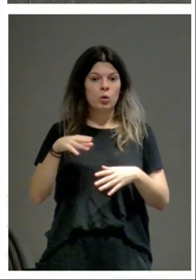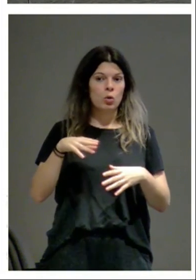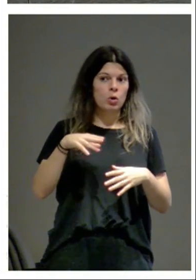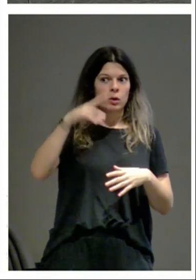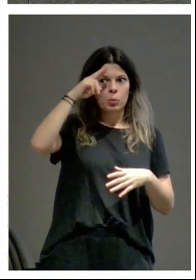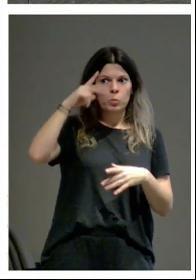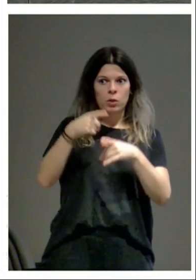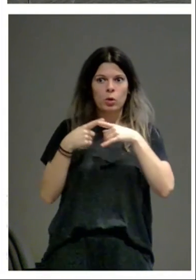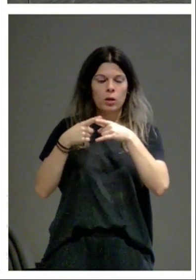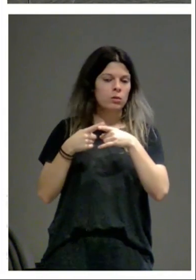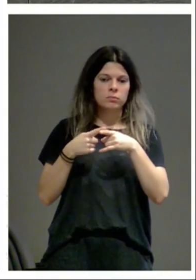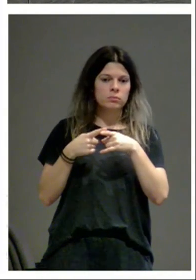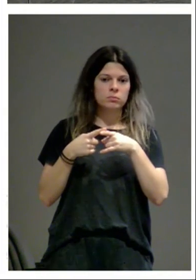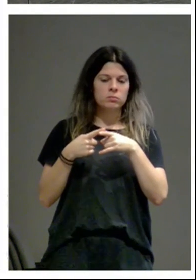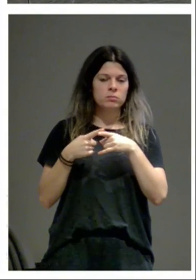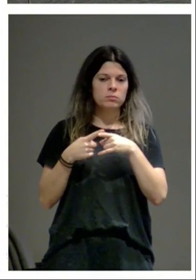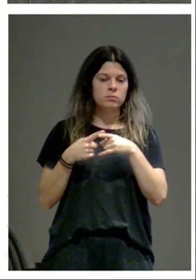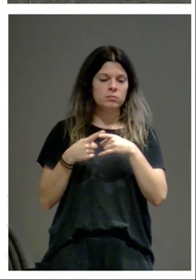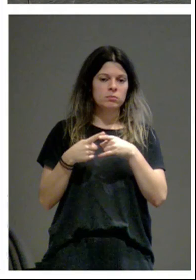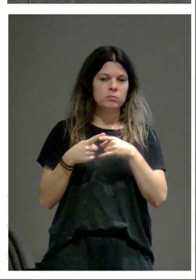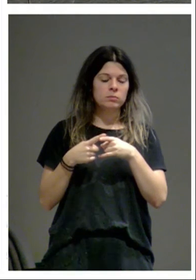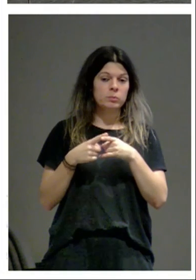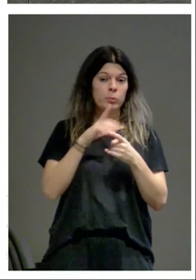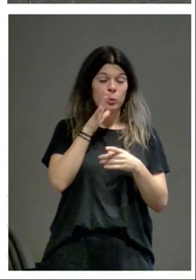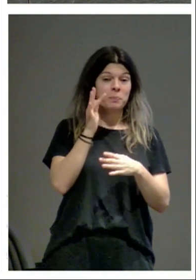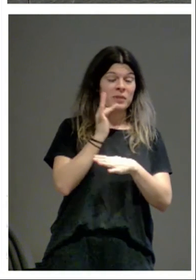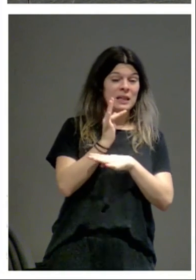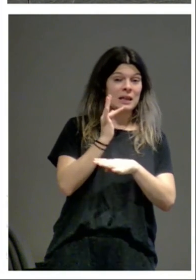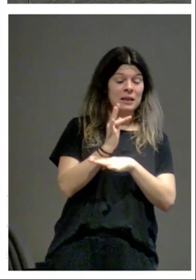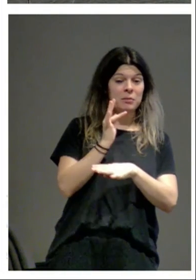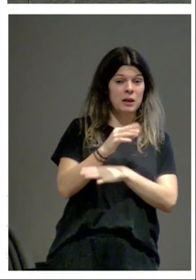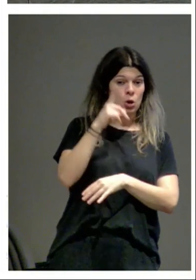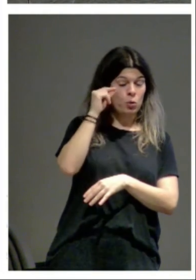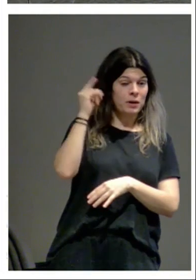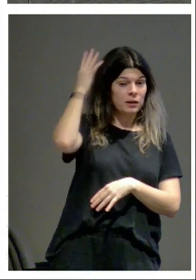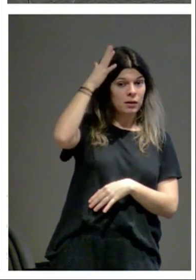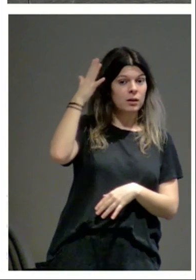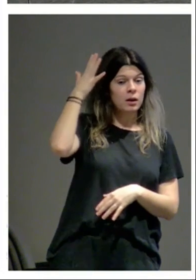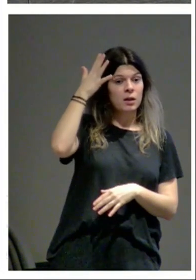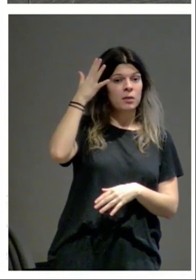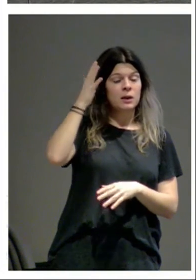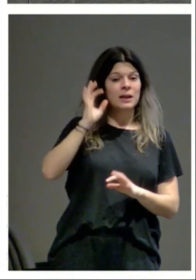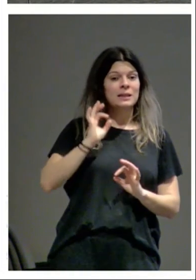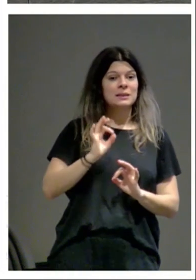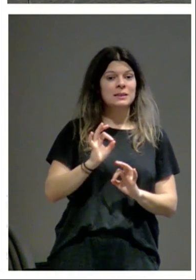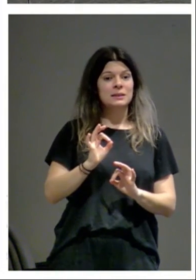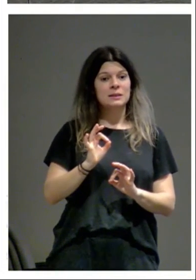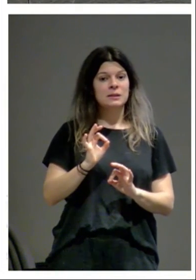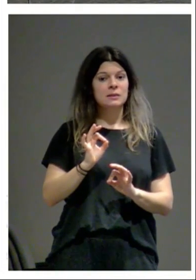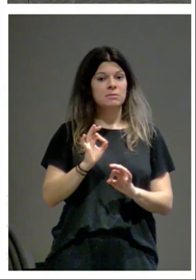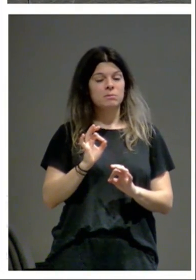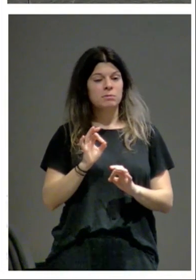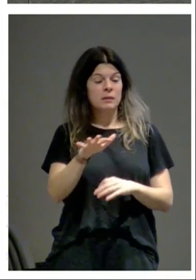común a todo el mundo las criptas románicas navarras están tirando hacia Leire